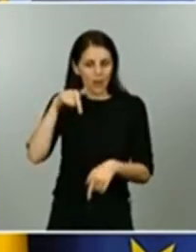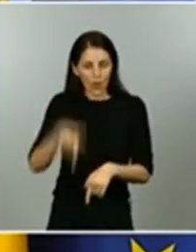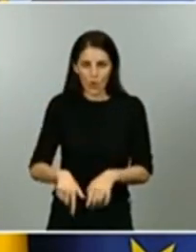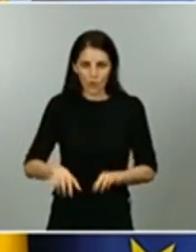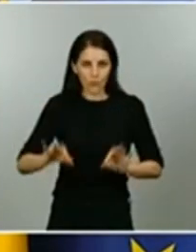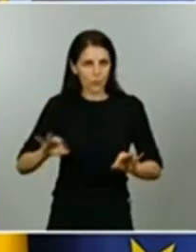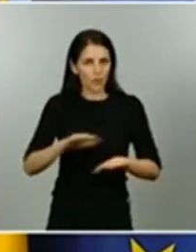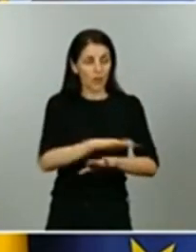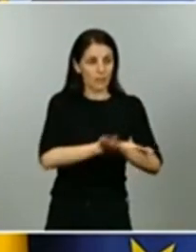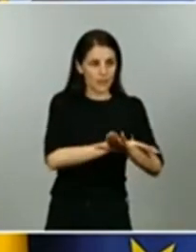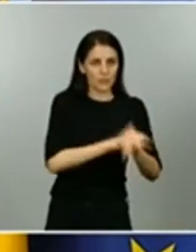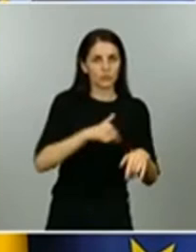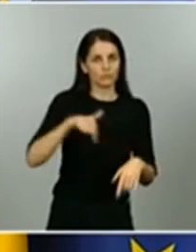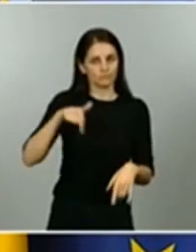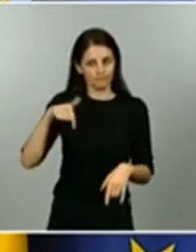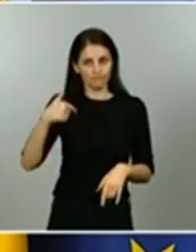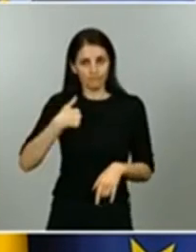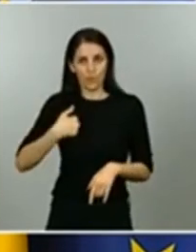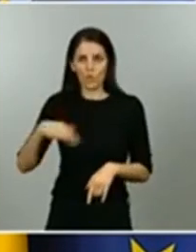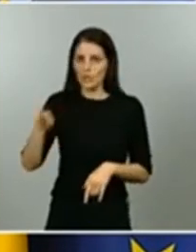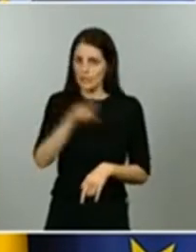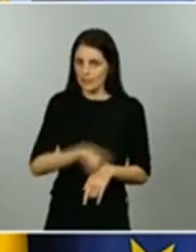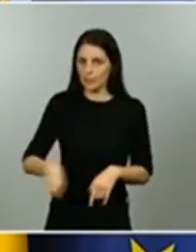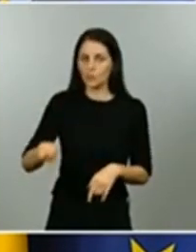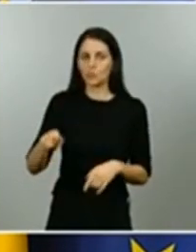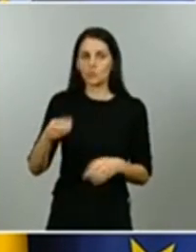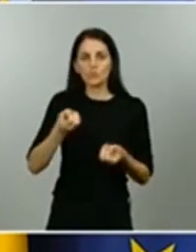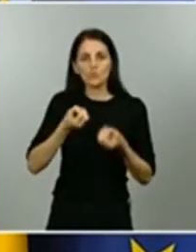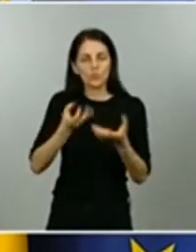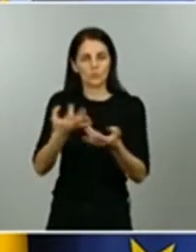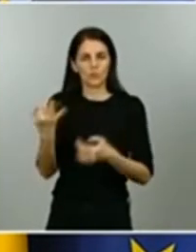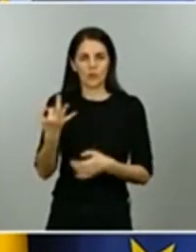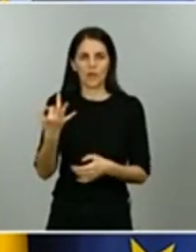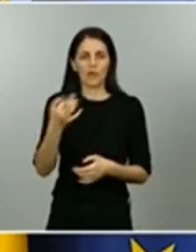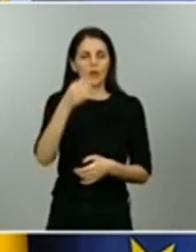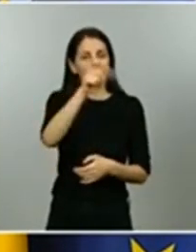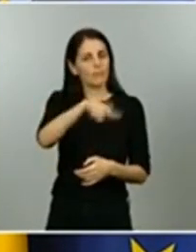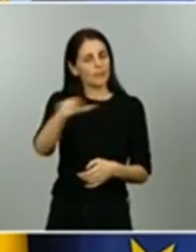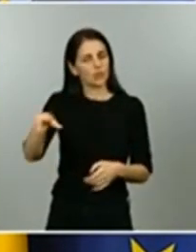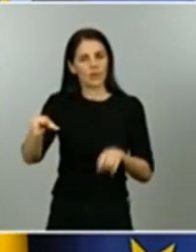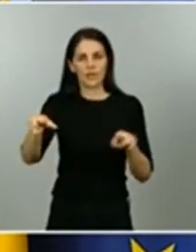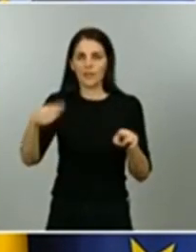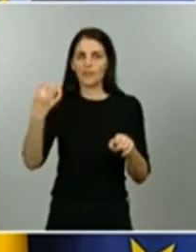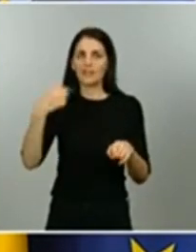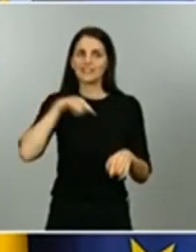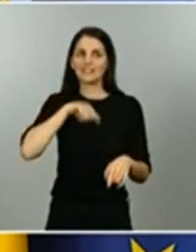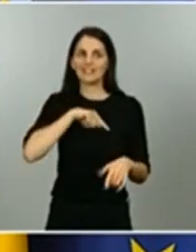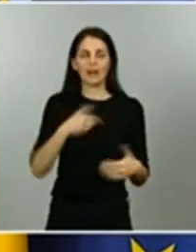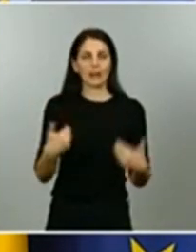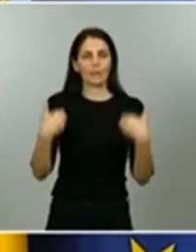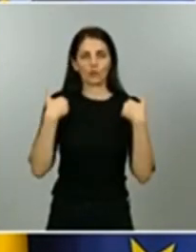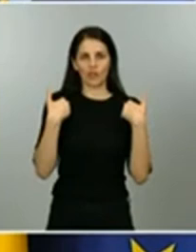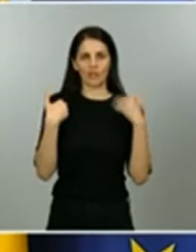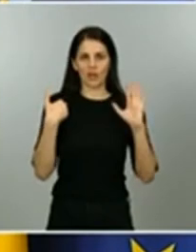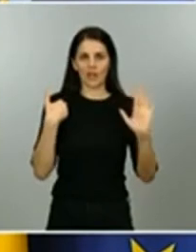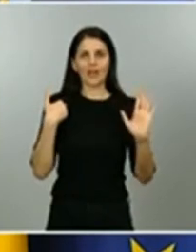población se sienta responsable de la parte que le toca para conseguir que esto no signifique a medio plazo un paso atrás